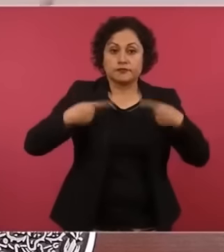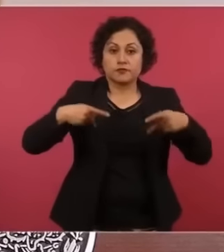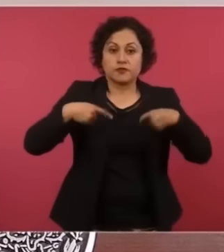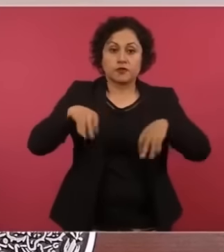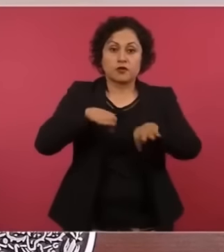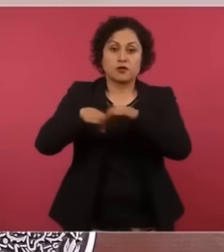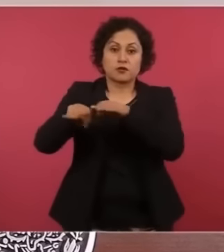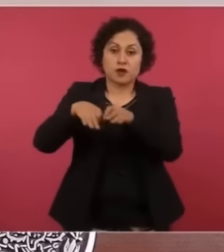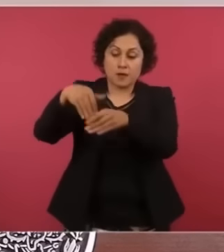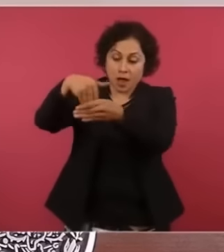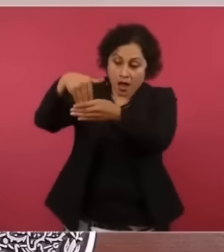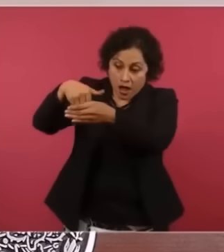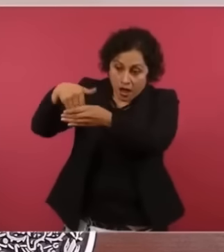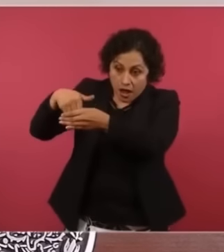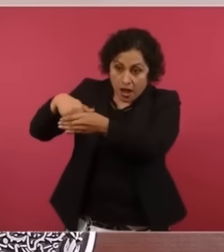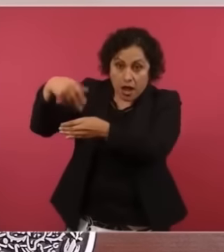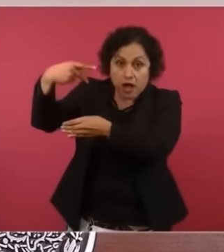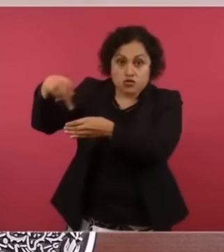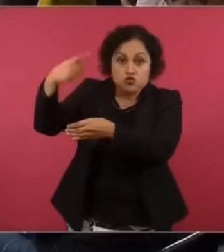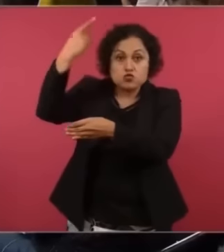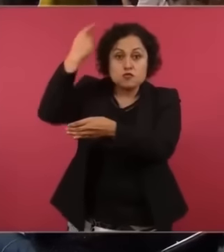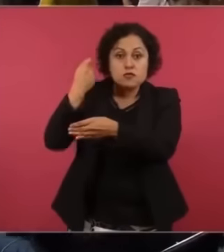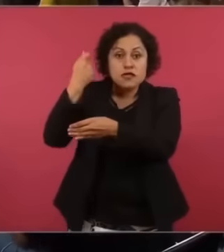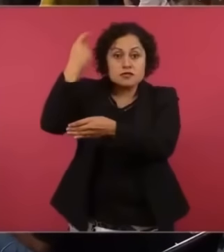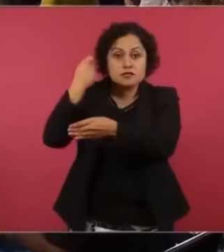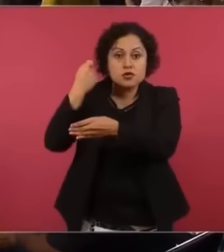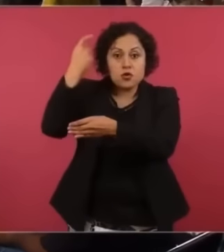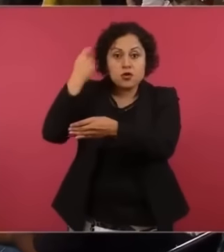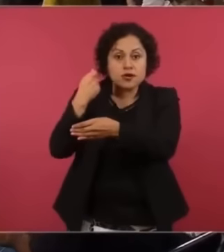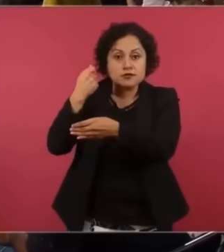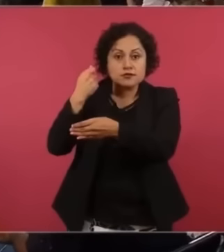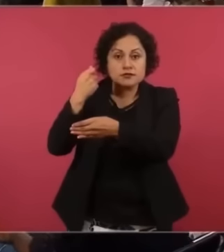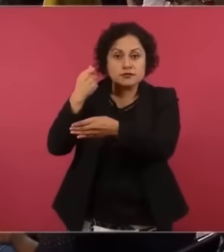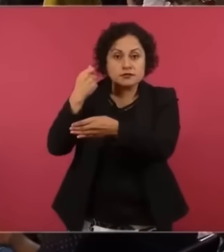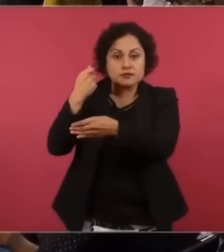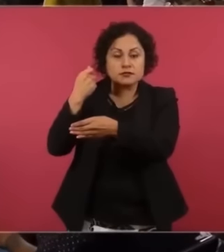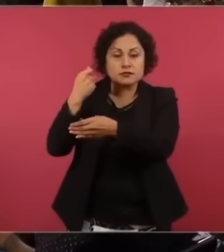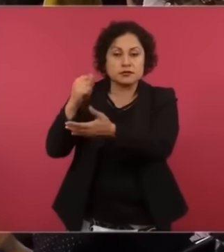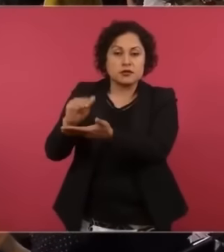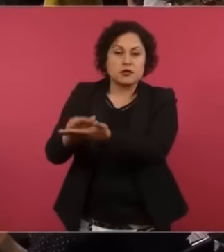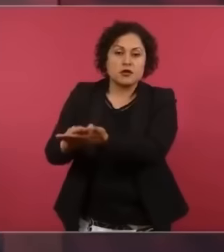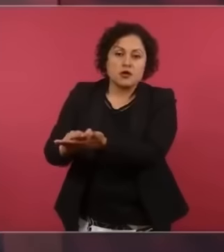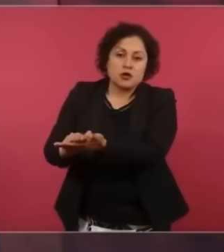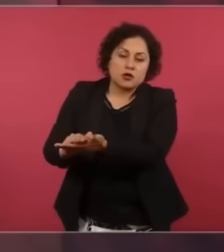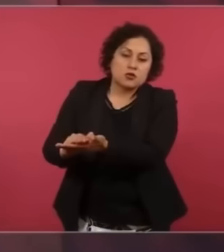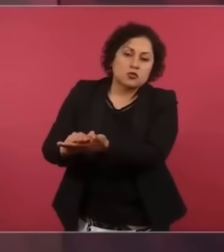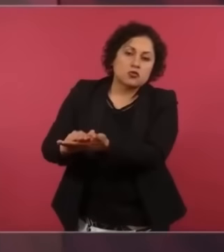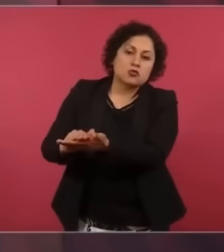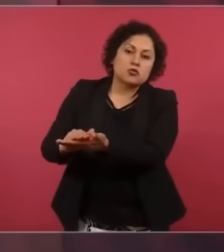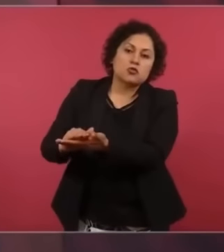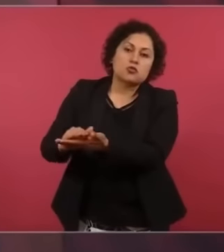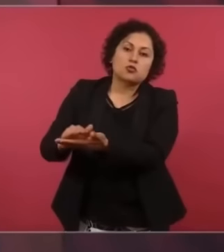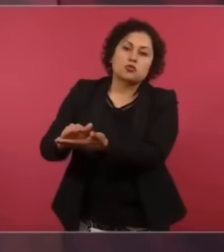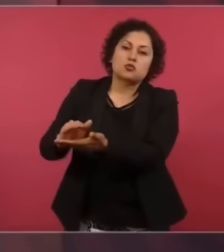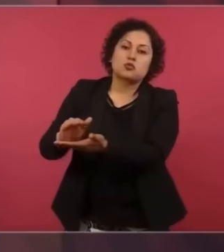en sus pensiones, va a